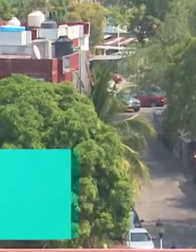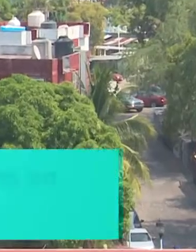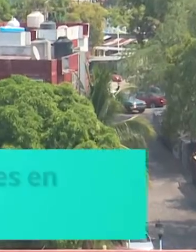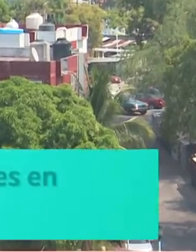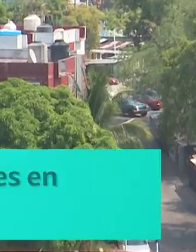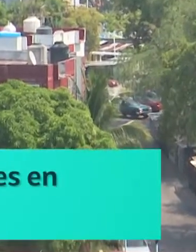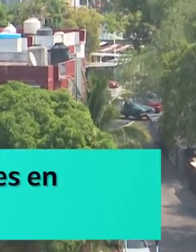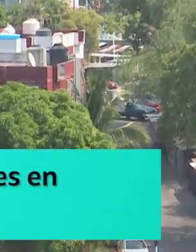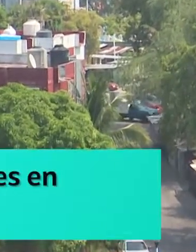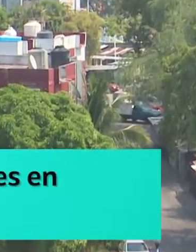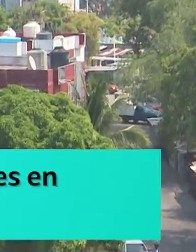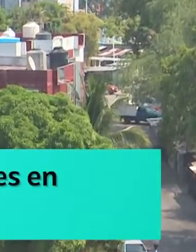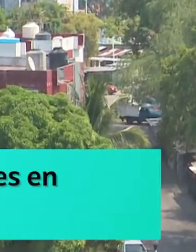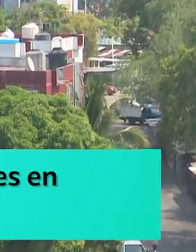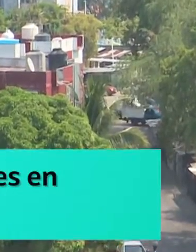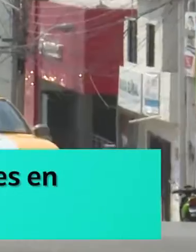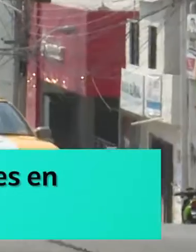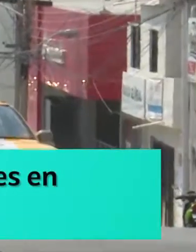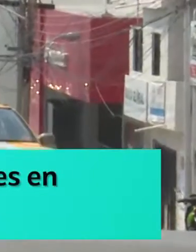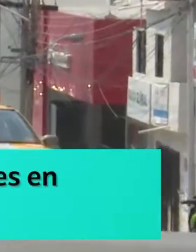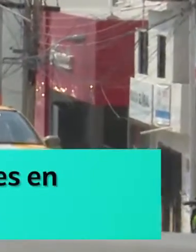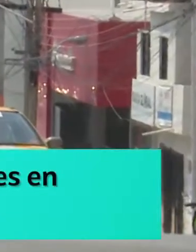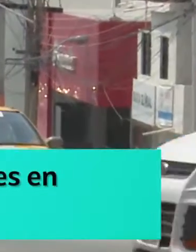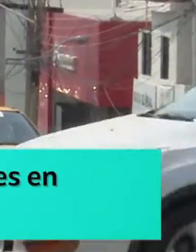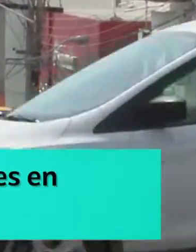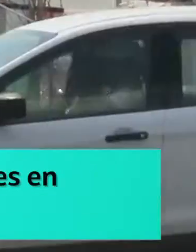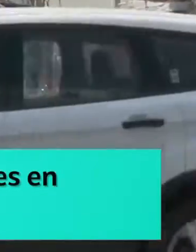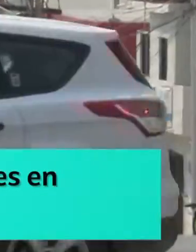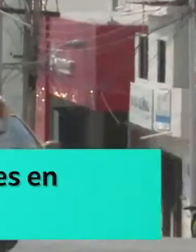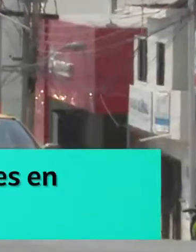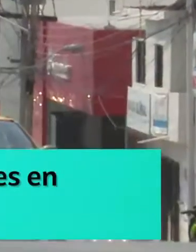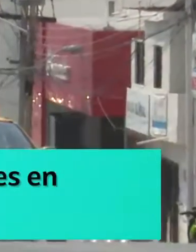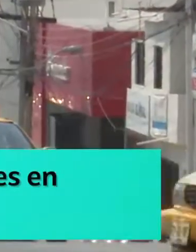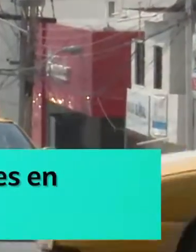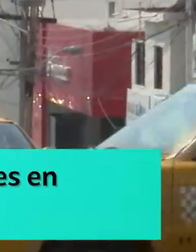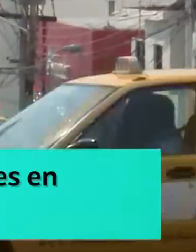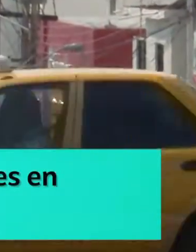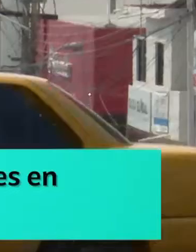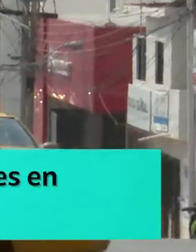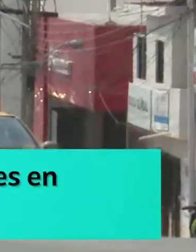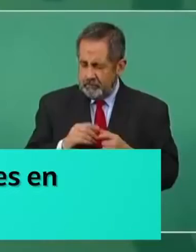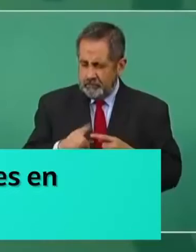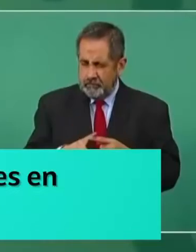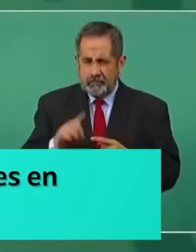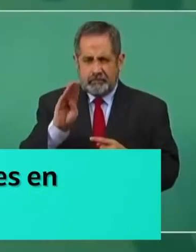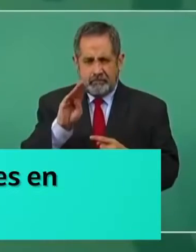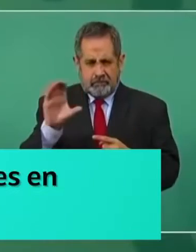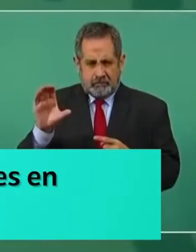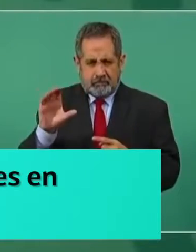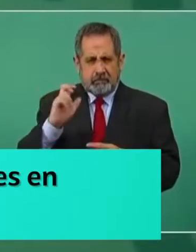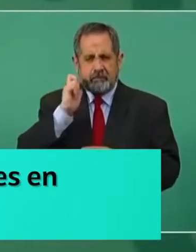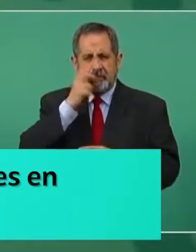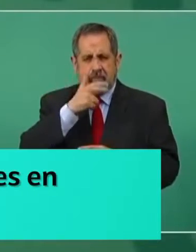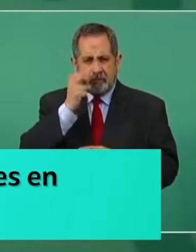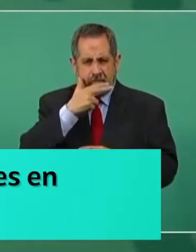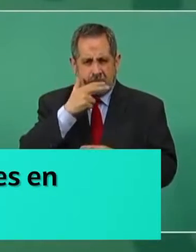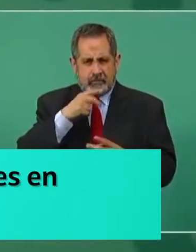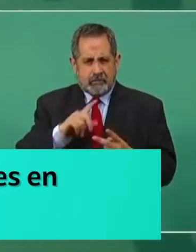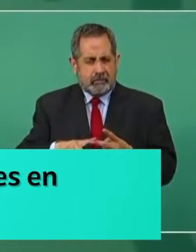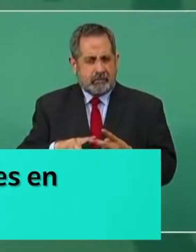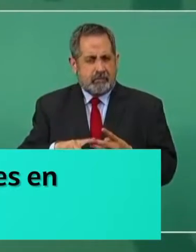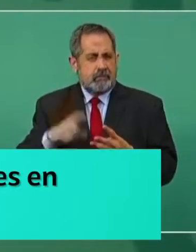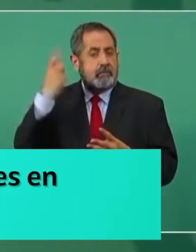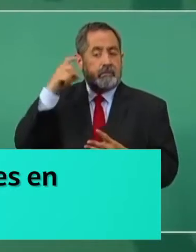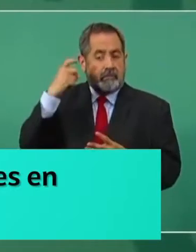Villahermosa, Tabasco, tras la reunión de la Conferencia Nacional de Gobernadores. Detalló que tendrá una comida con los mandatarios estatales